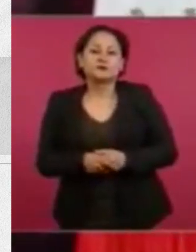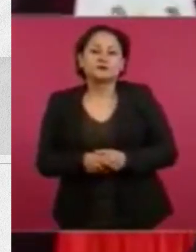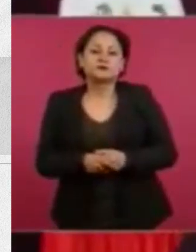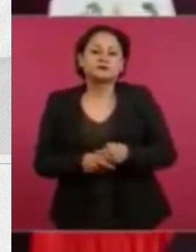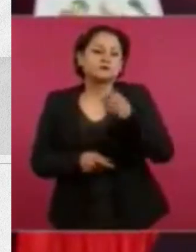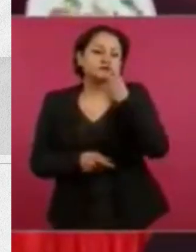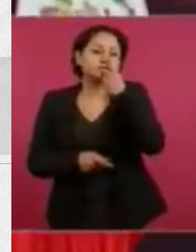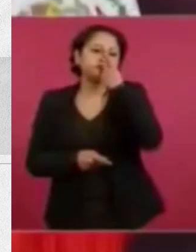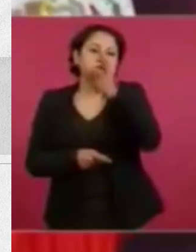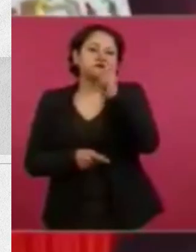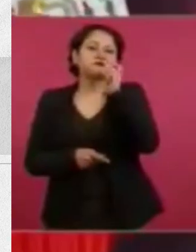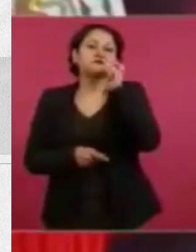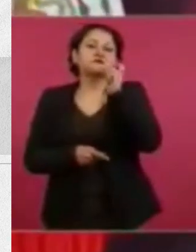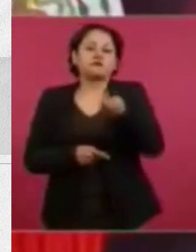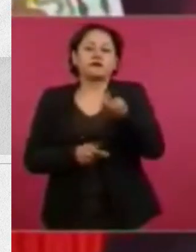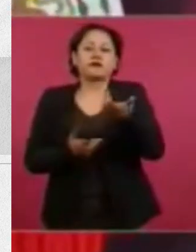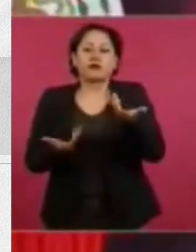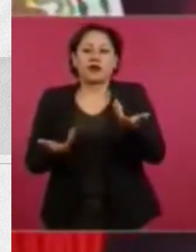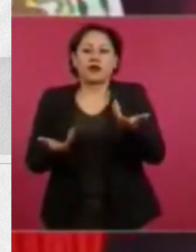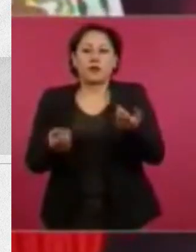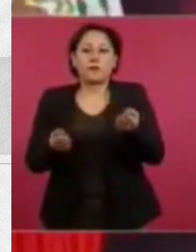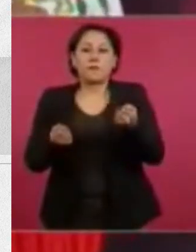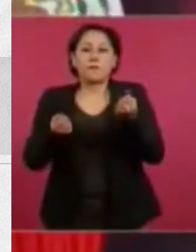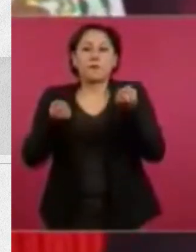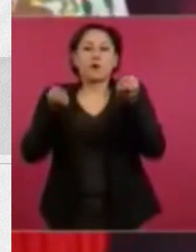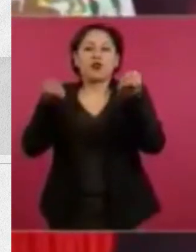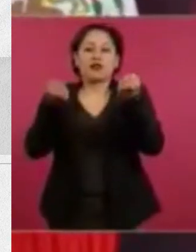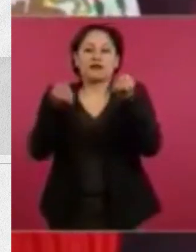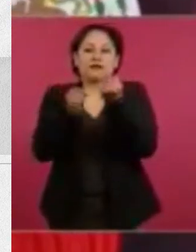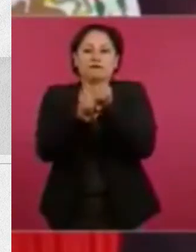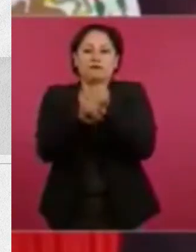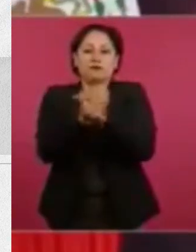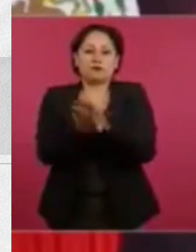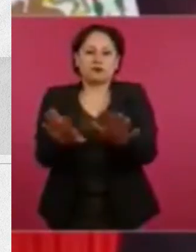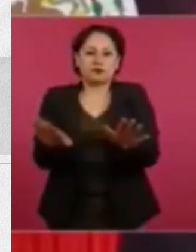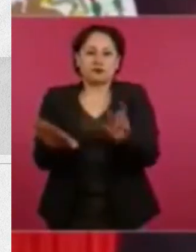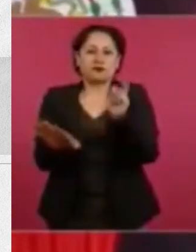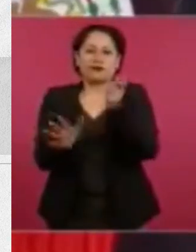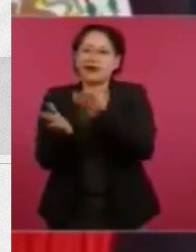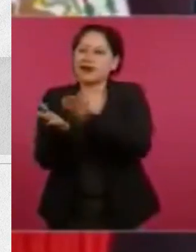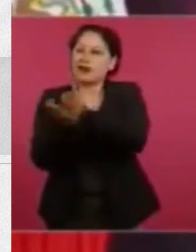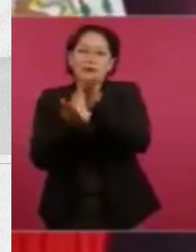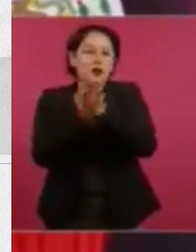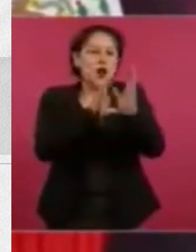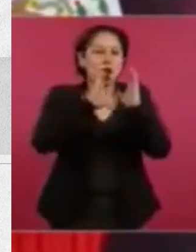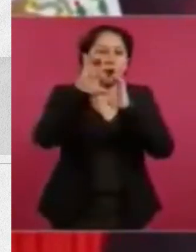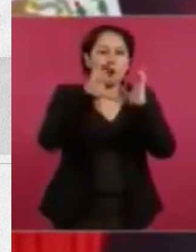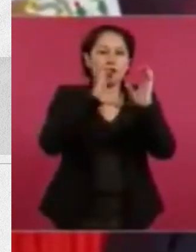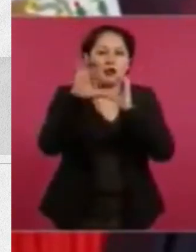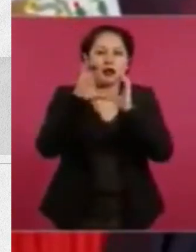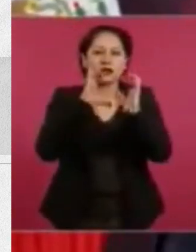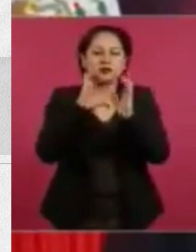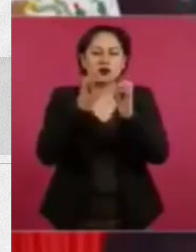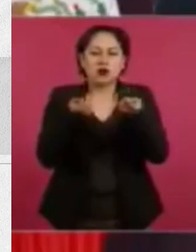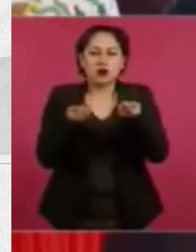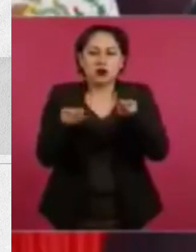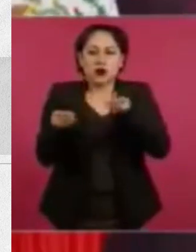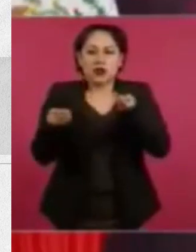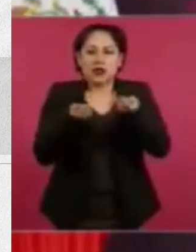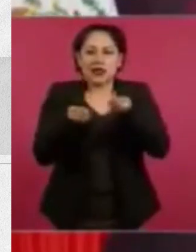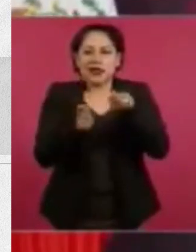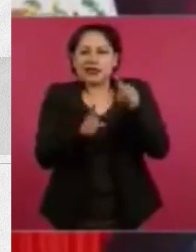manipular y llegar